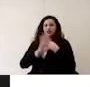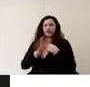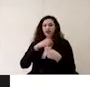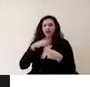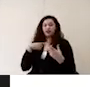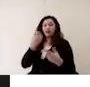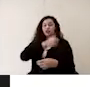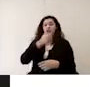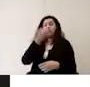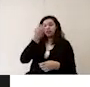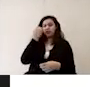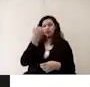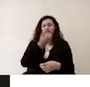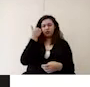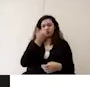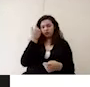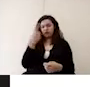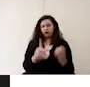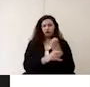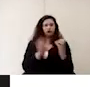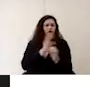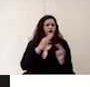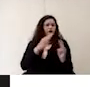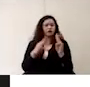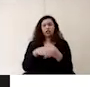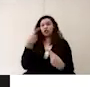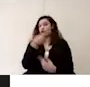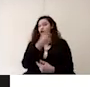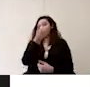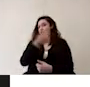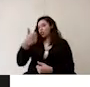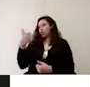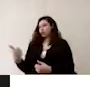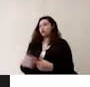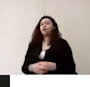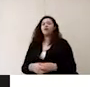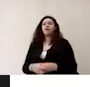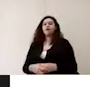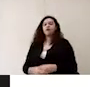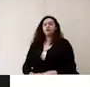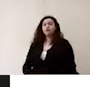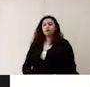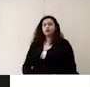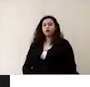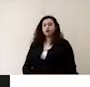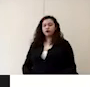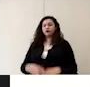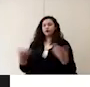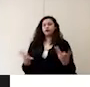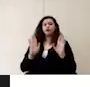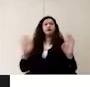alumno debe contar con todo el material que necesite para la clase y evitar